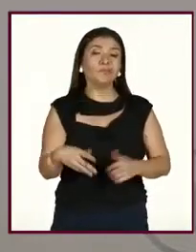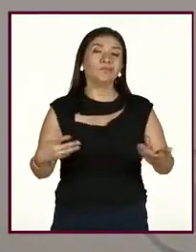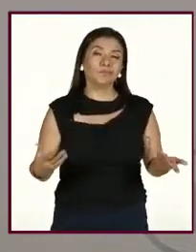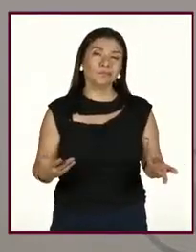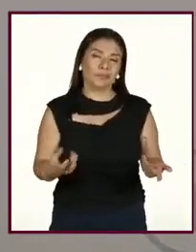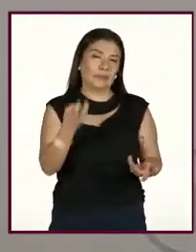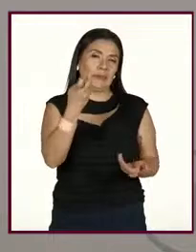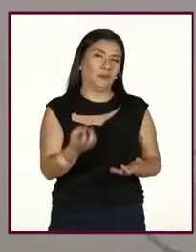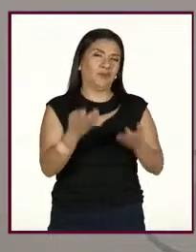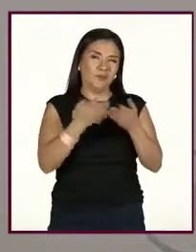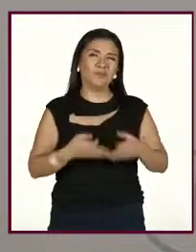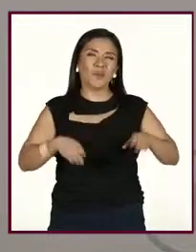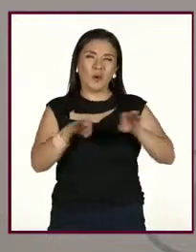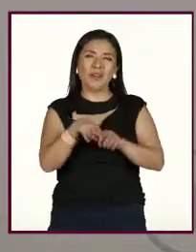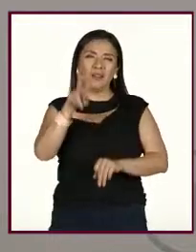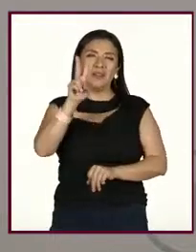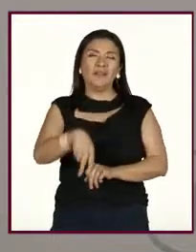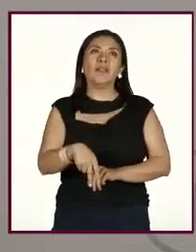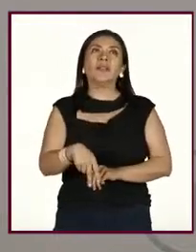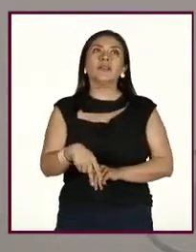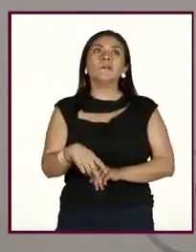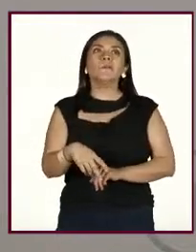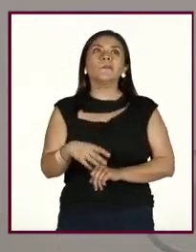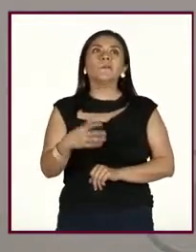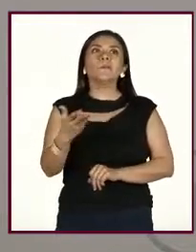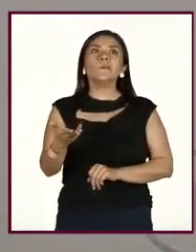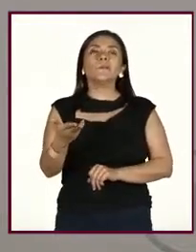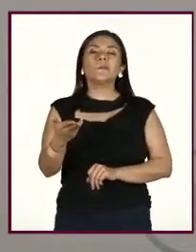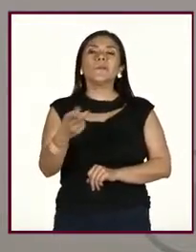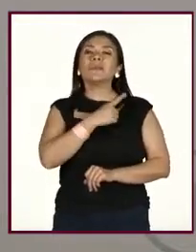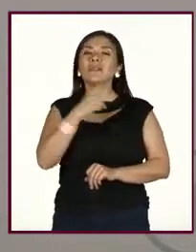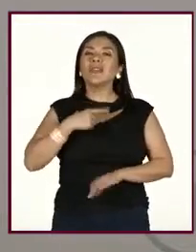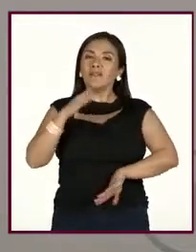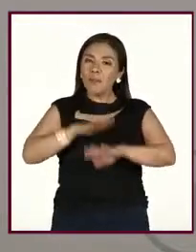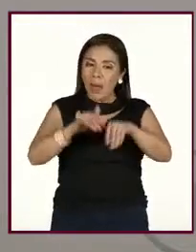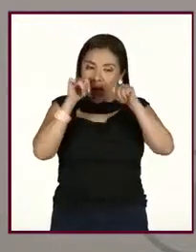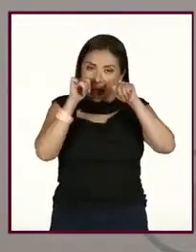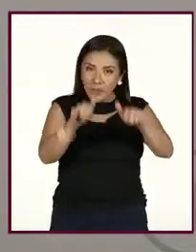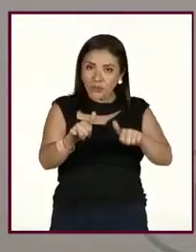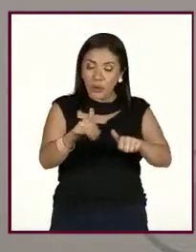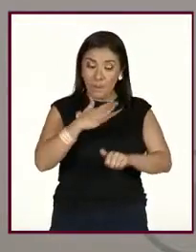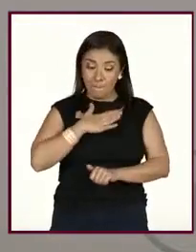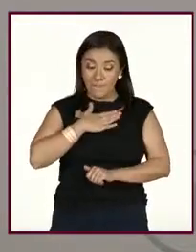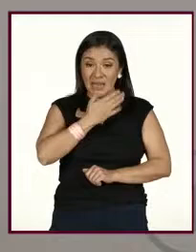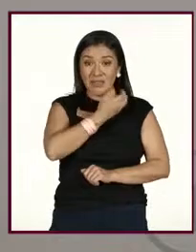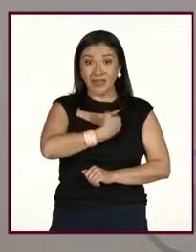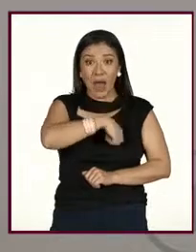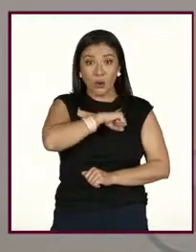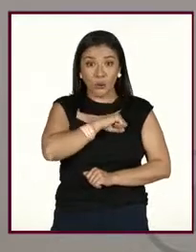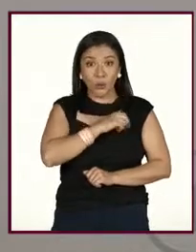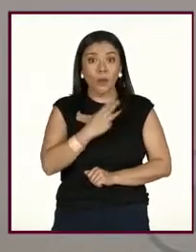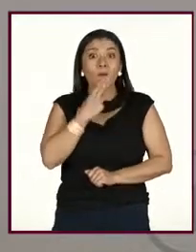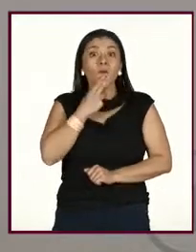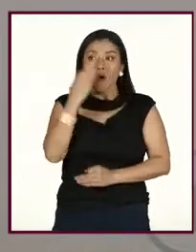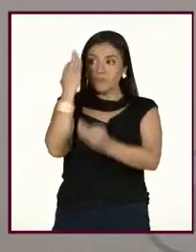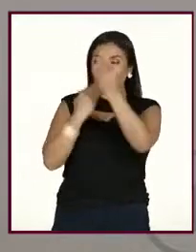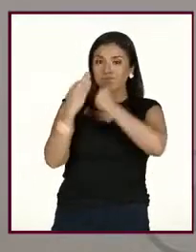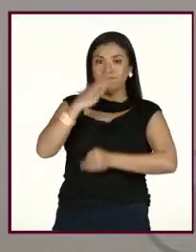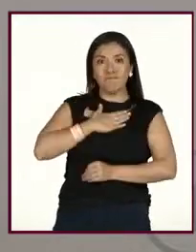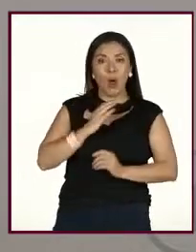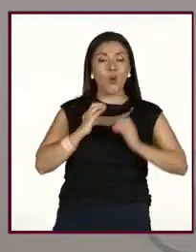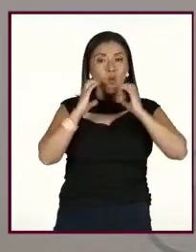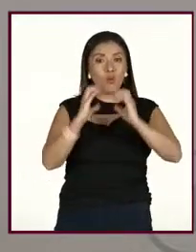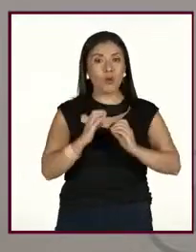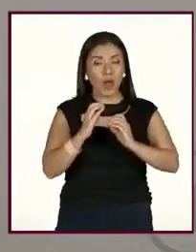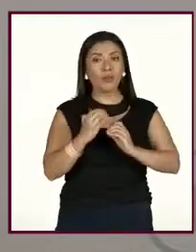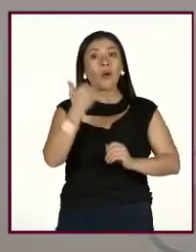sí, es bien importante que justo prestemos atención a nuestra salud, a nuestro autocuidado, y